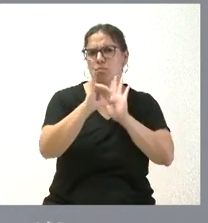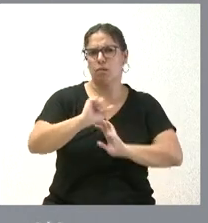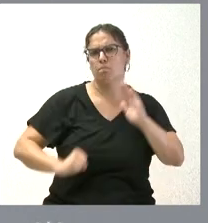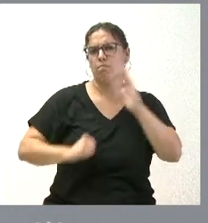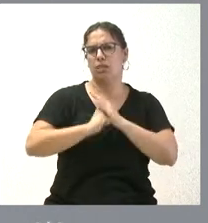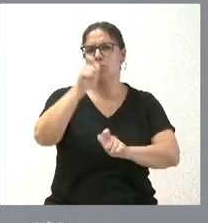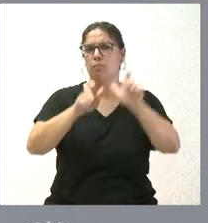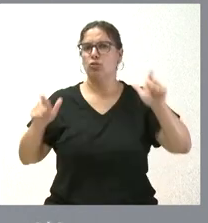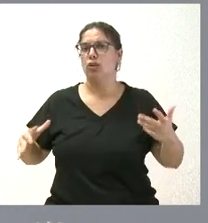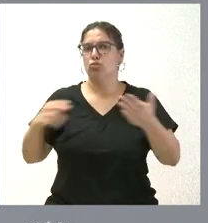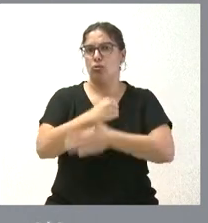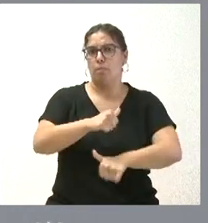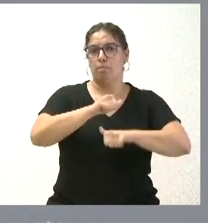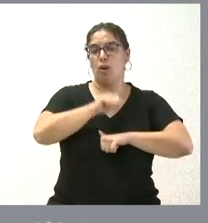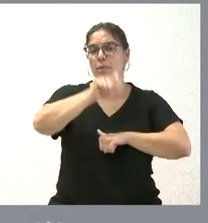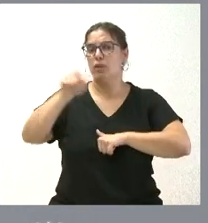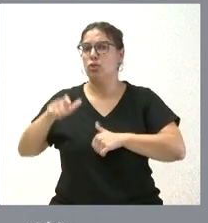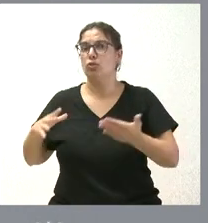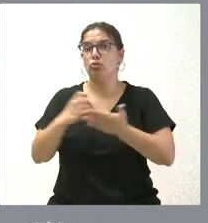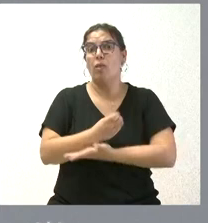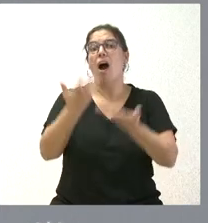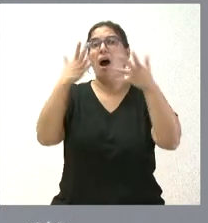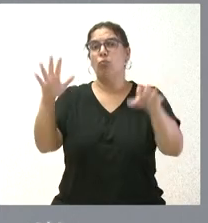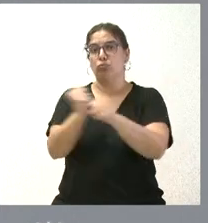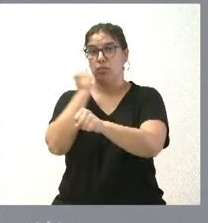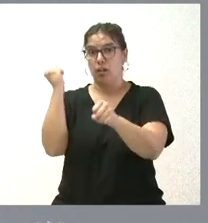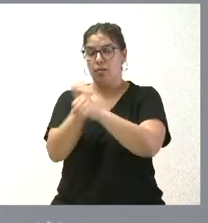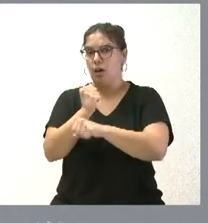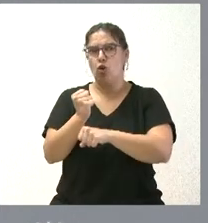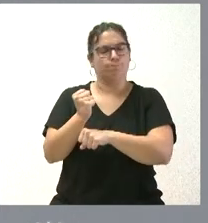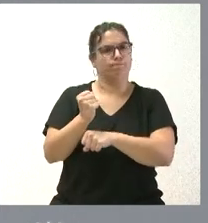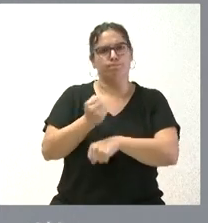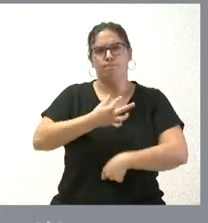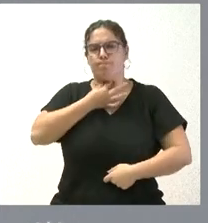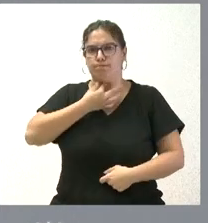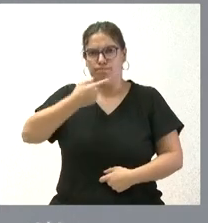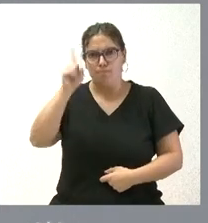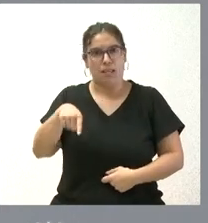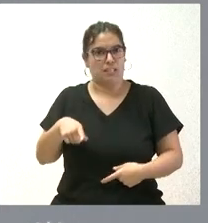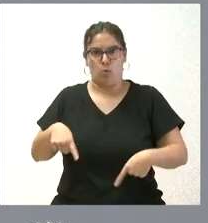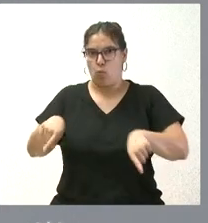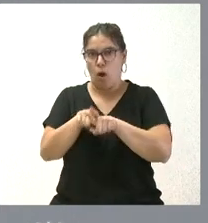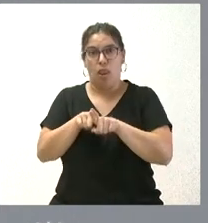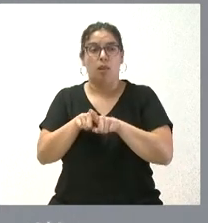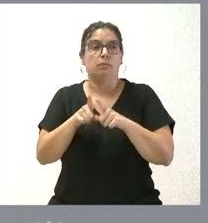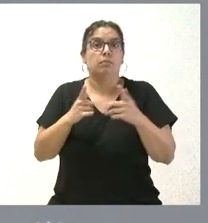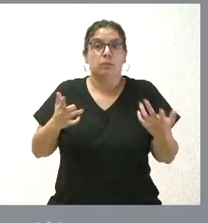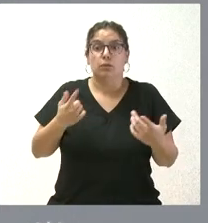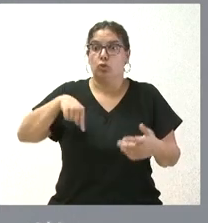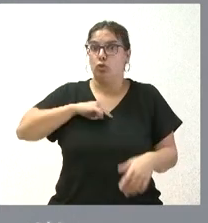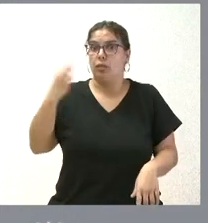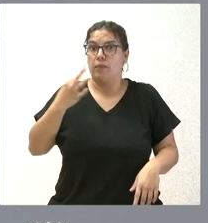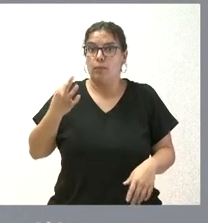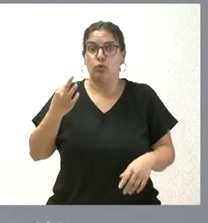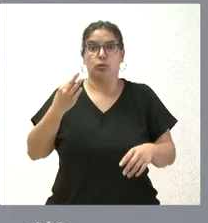parados de Castilla y León, a todas y cada una de las personas que, incluso, tienen un puesto de trabajo, pues no les permite llegar con facilidad a fin de mes. Y desde aquí nuestra obligación para